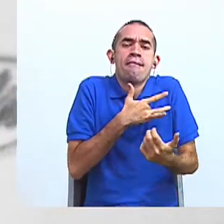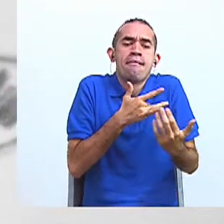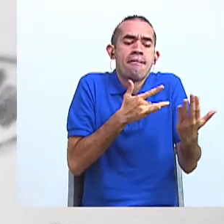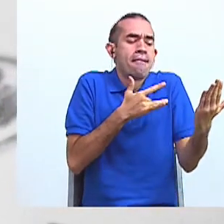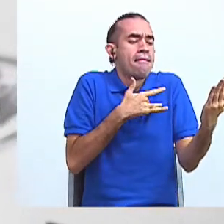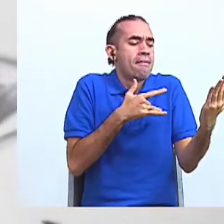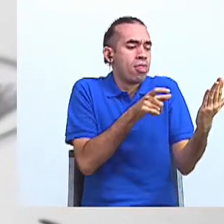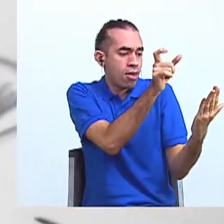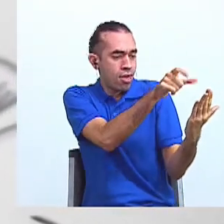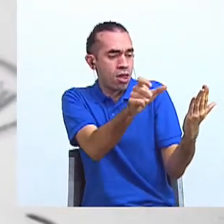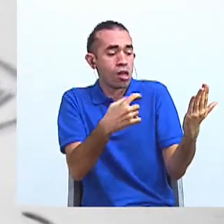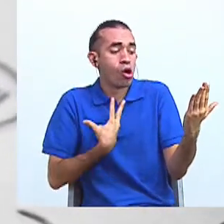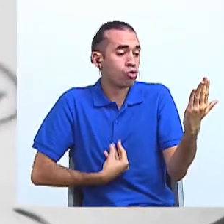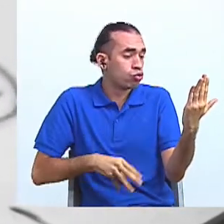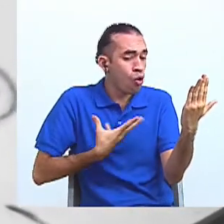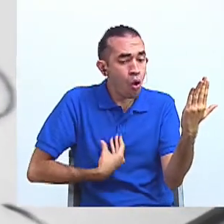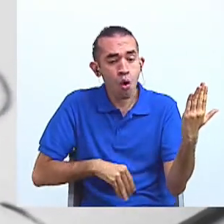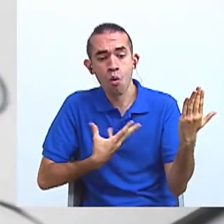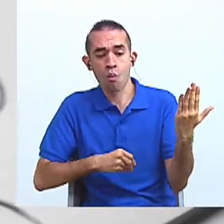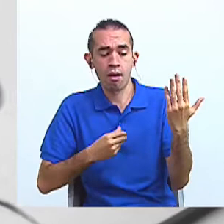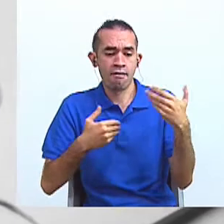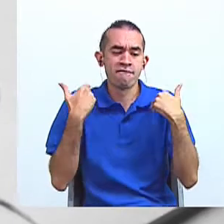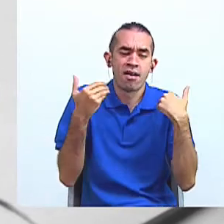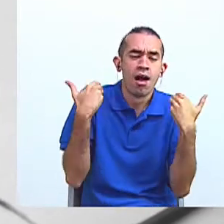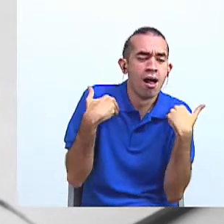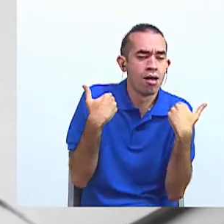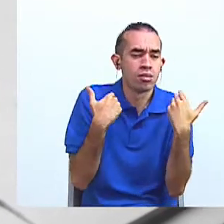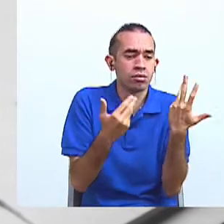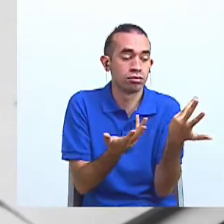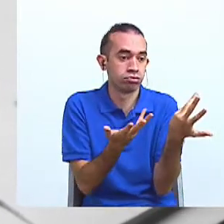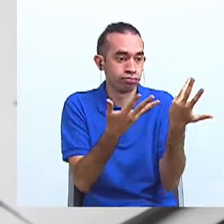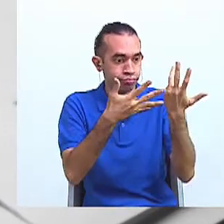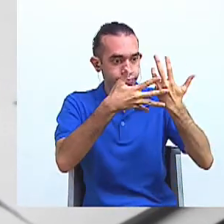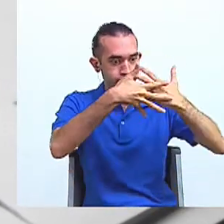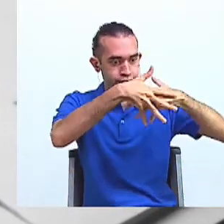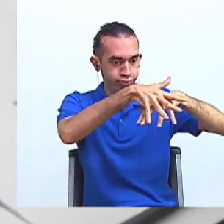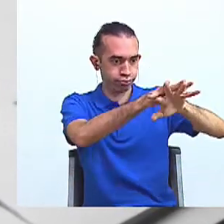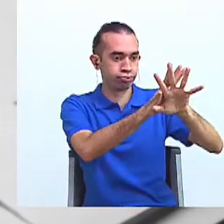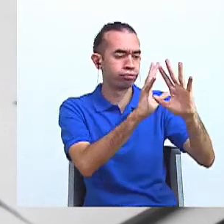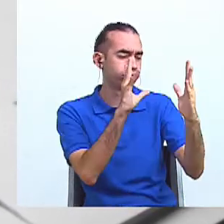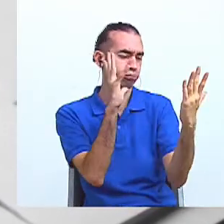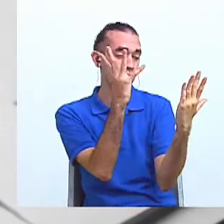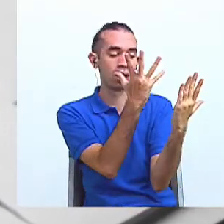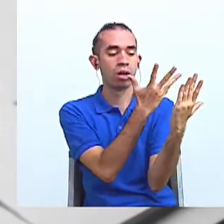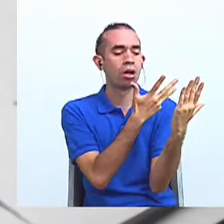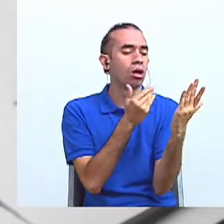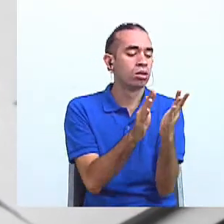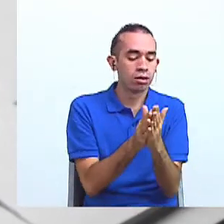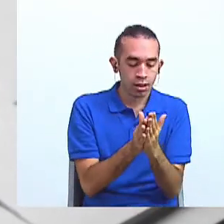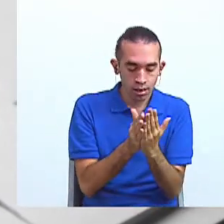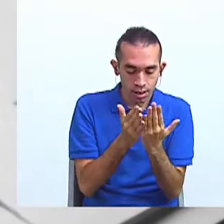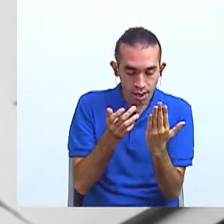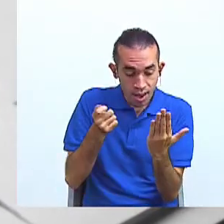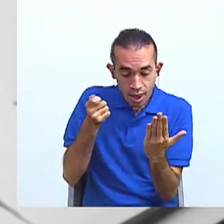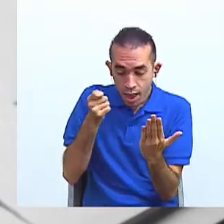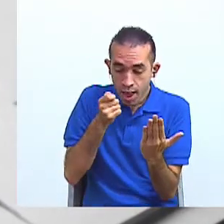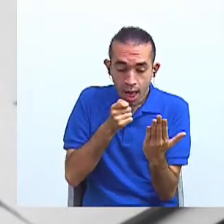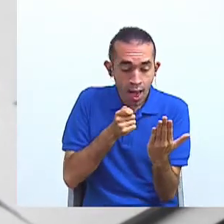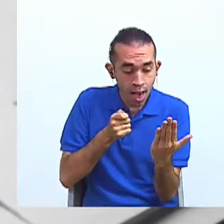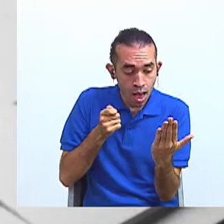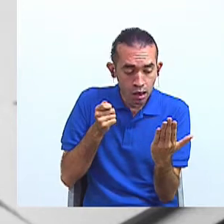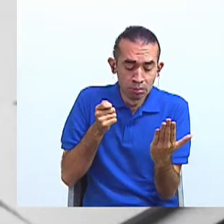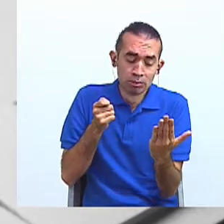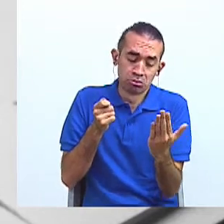Los personajes sufrían y mezclaban la dicha con los padecimientos de una manera tan bella que la lupa de a José Antonio